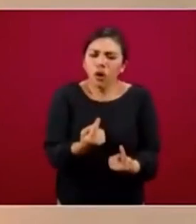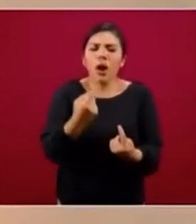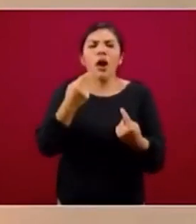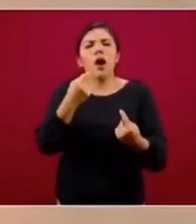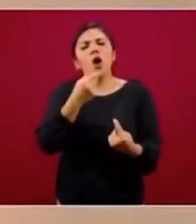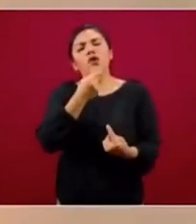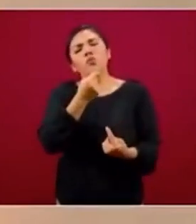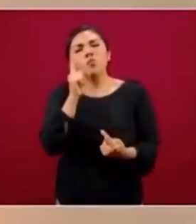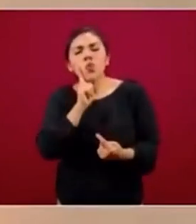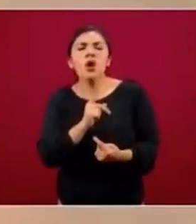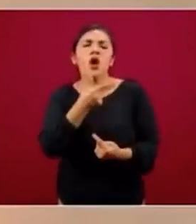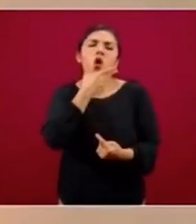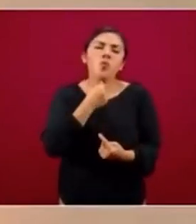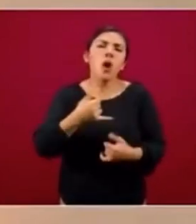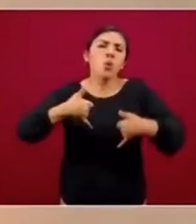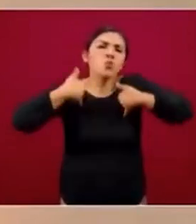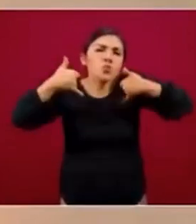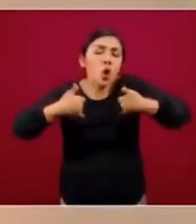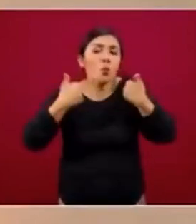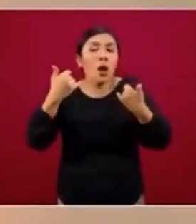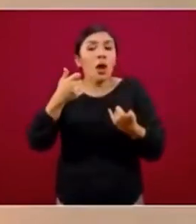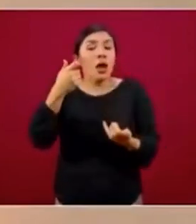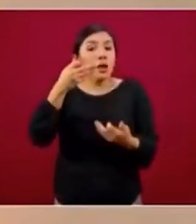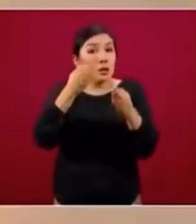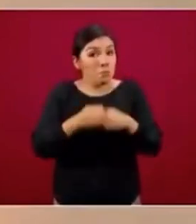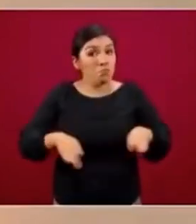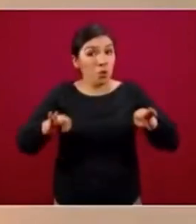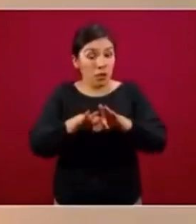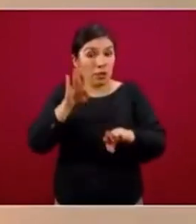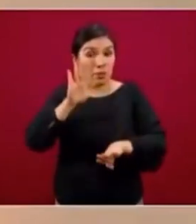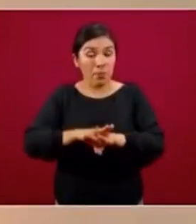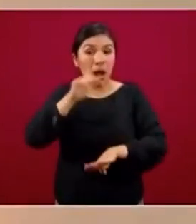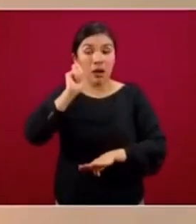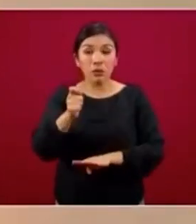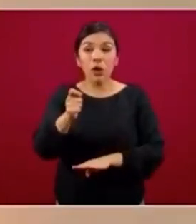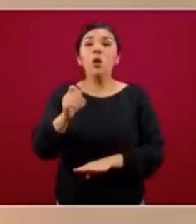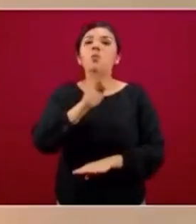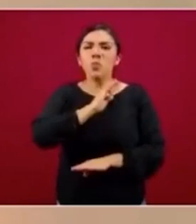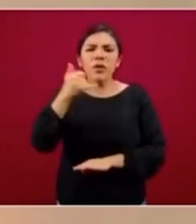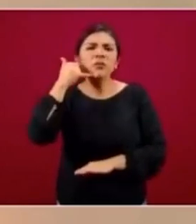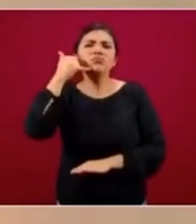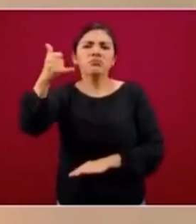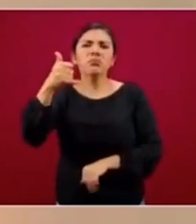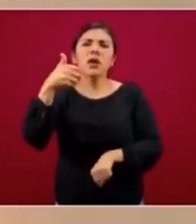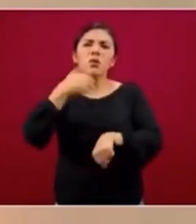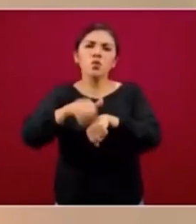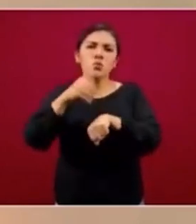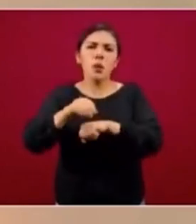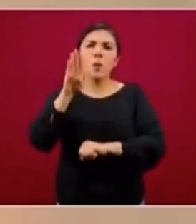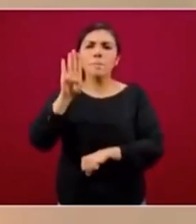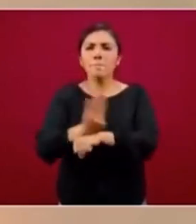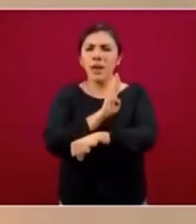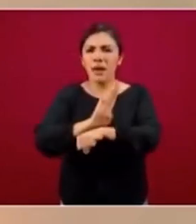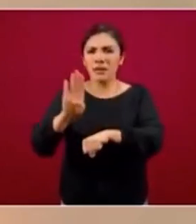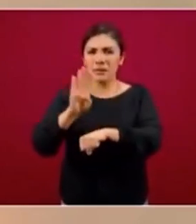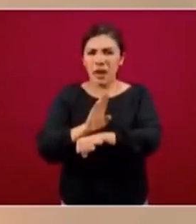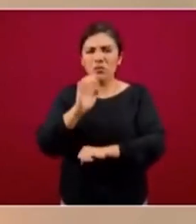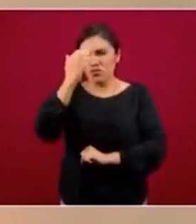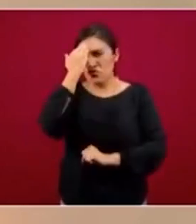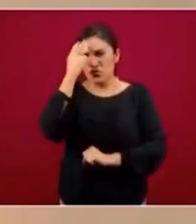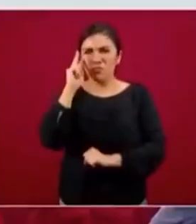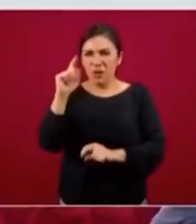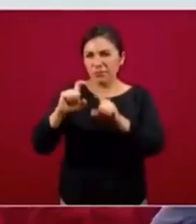discapacidad, adolescentes, jóvenes prioritariamente, nos puedan llamar a la línea de bienestar, que ya ustedes